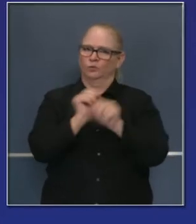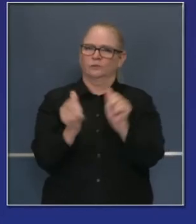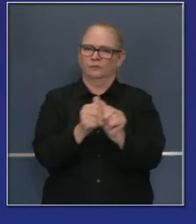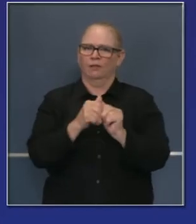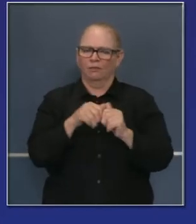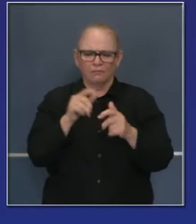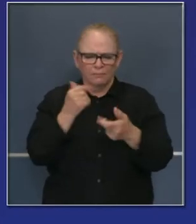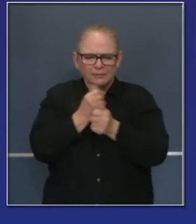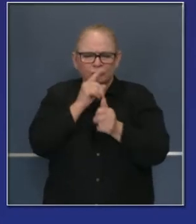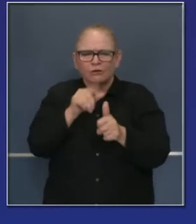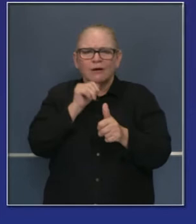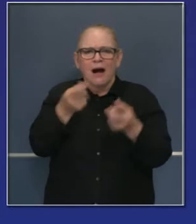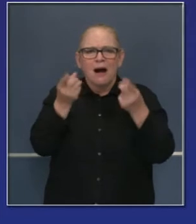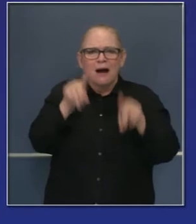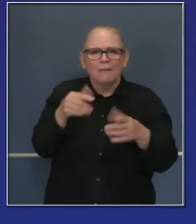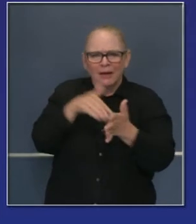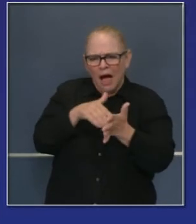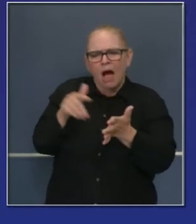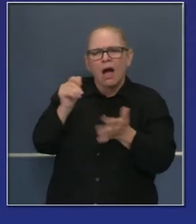procurar y producir